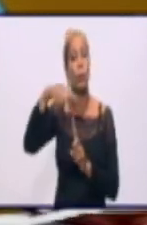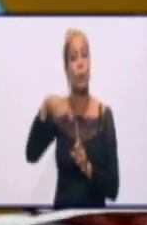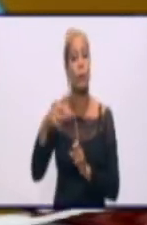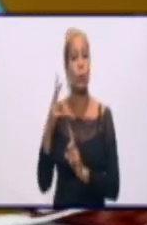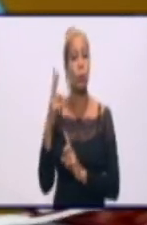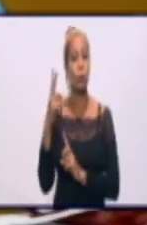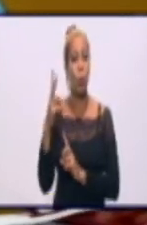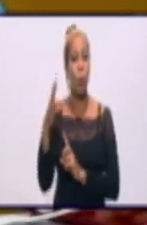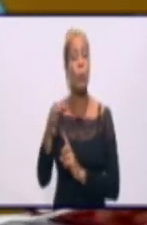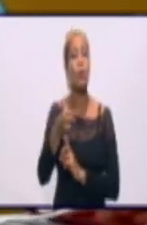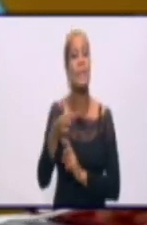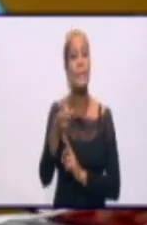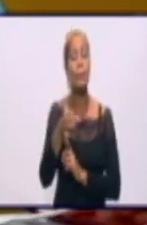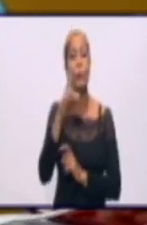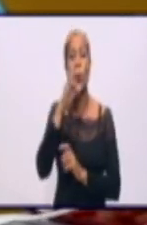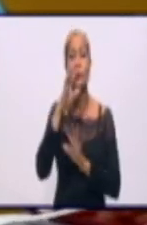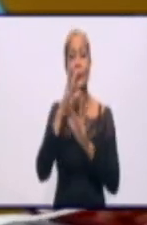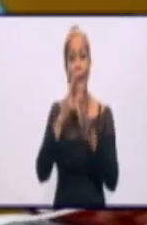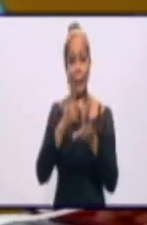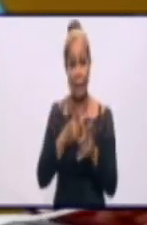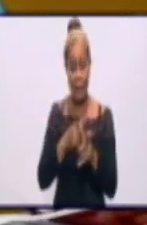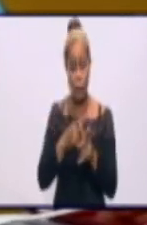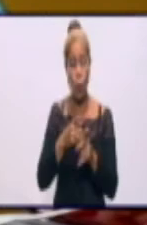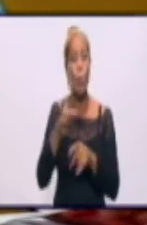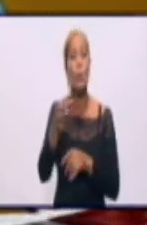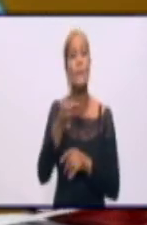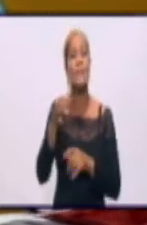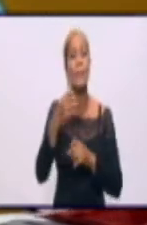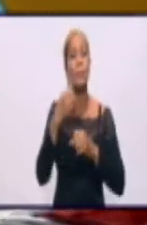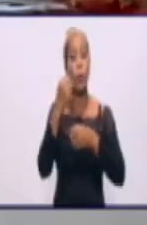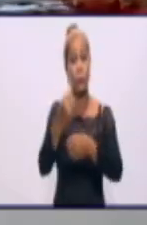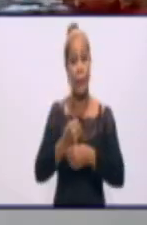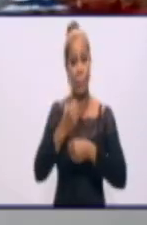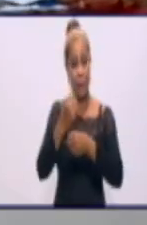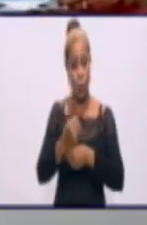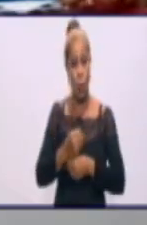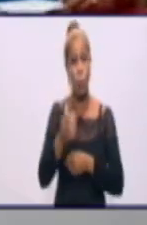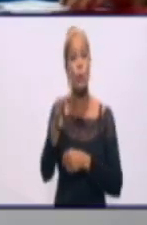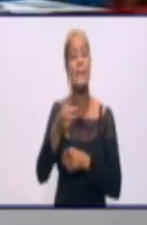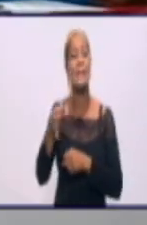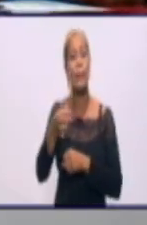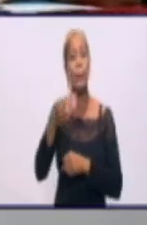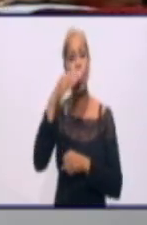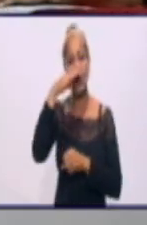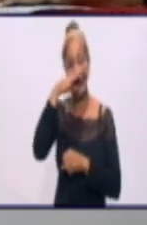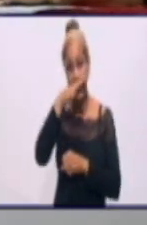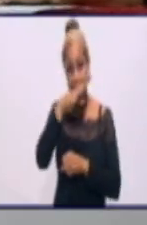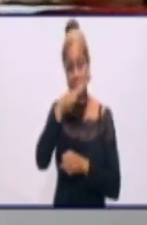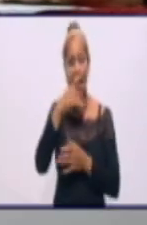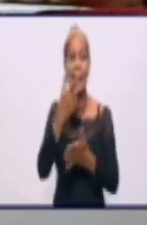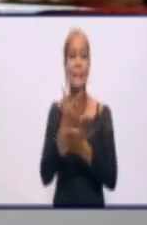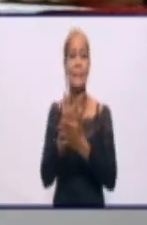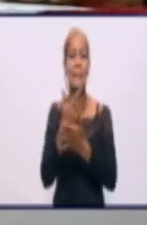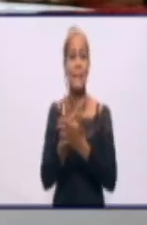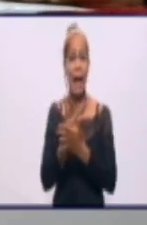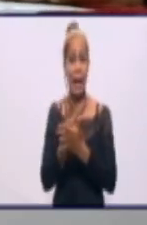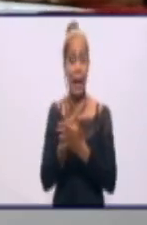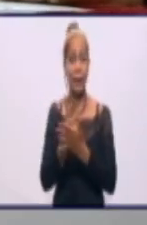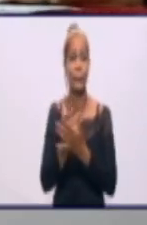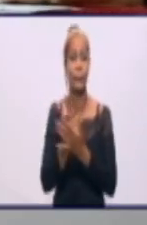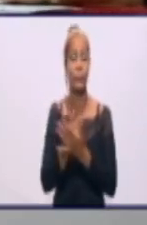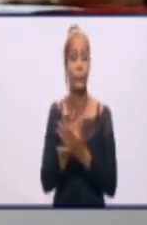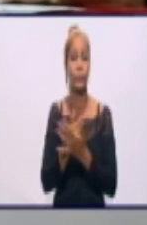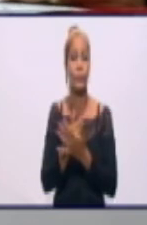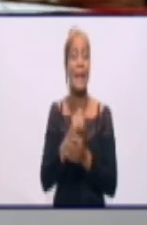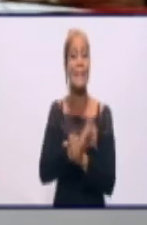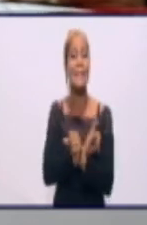el municipio Niquero, el municipio Pilón, el municipio Guisa, el municipio Yara, Santa